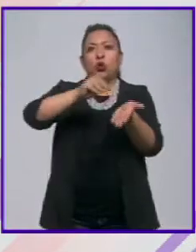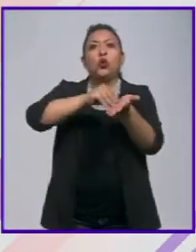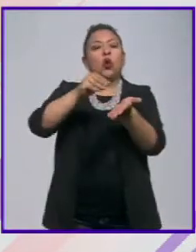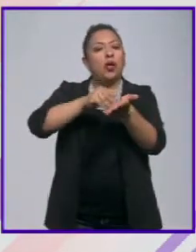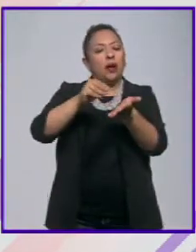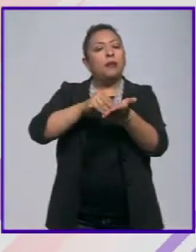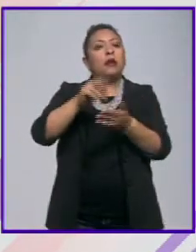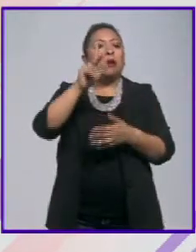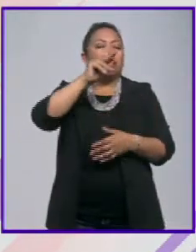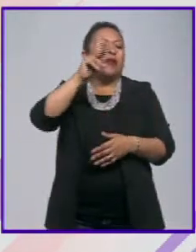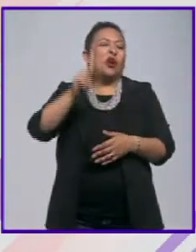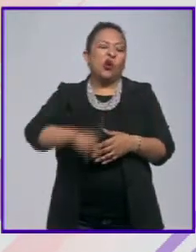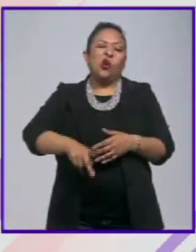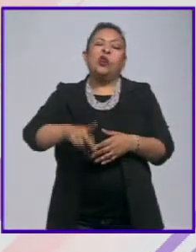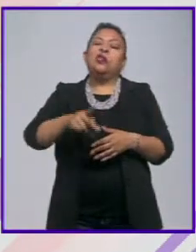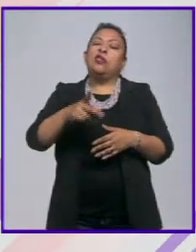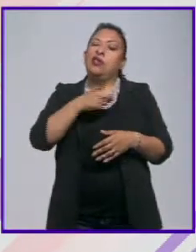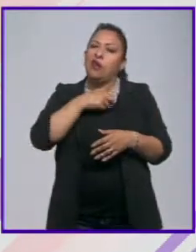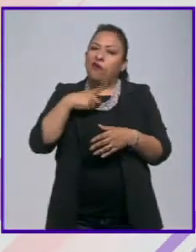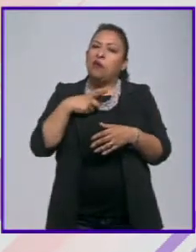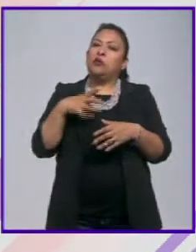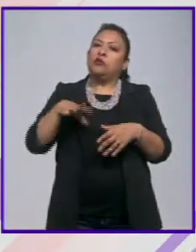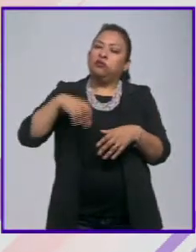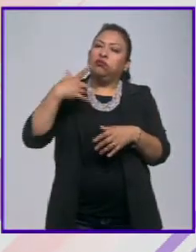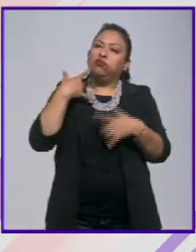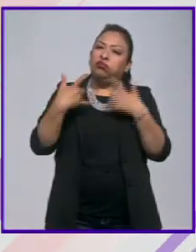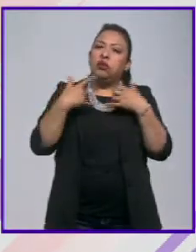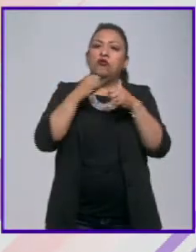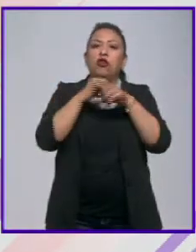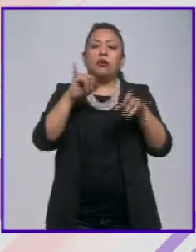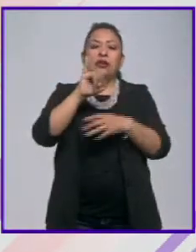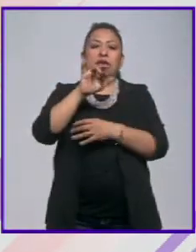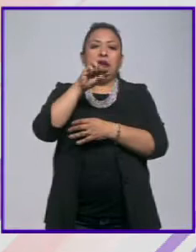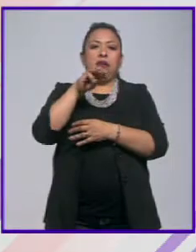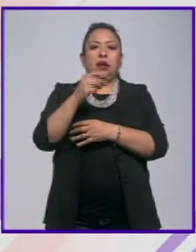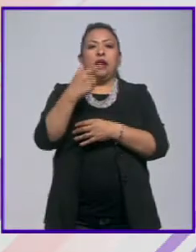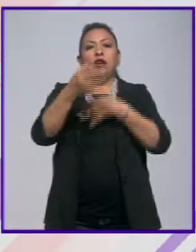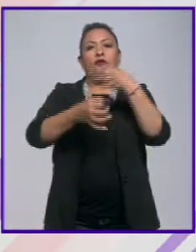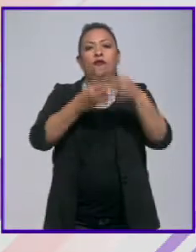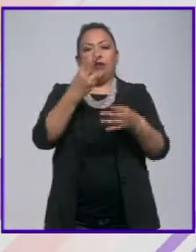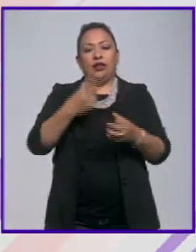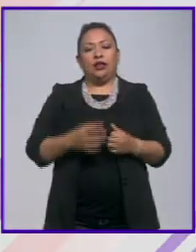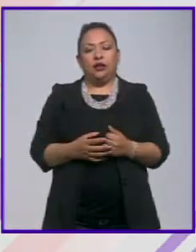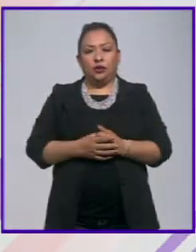lastre contra el cual hay que pelear. Con información de Irma Gallo, Noticias 22.